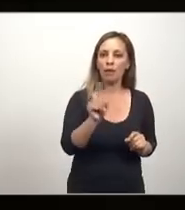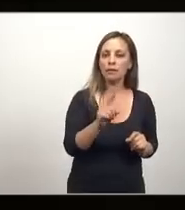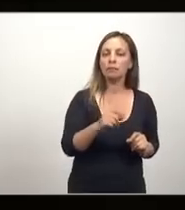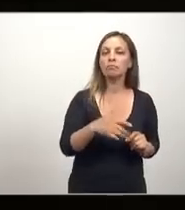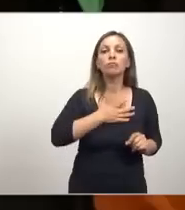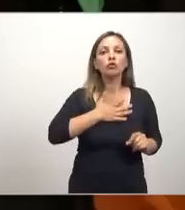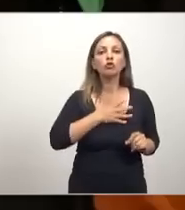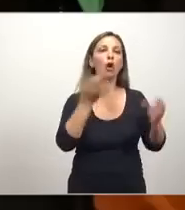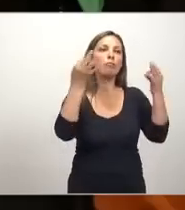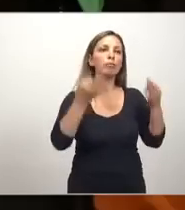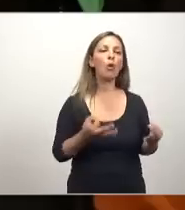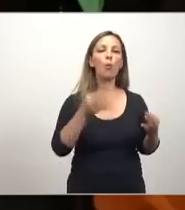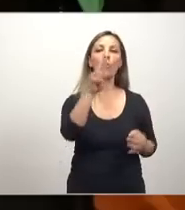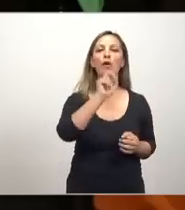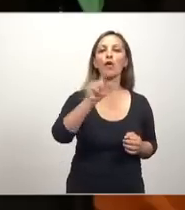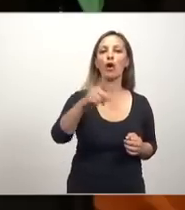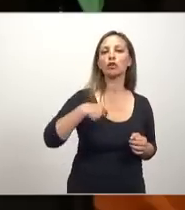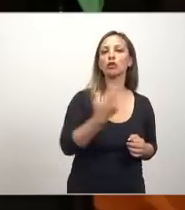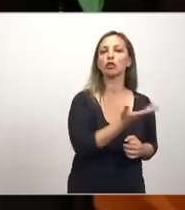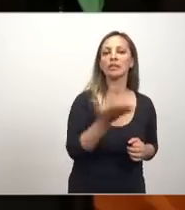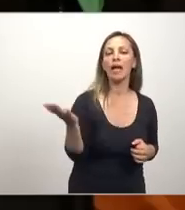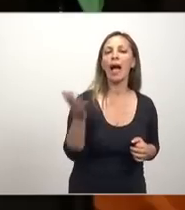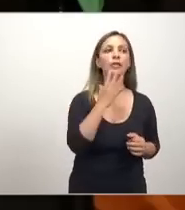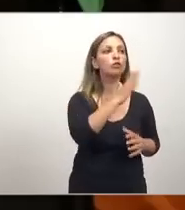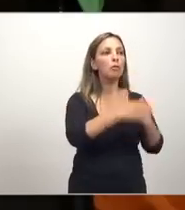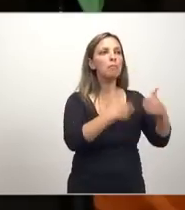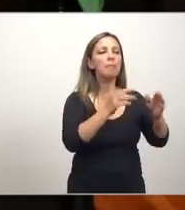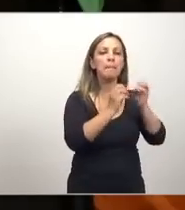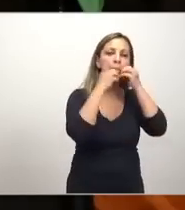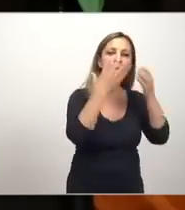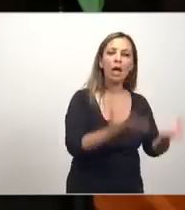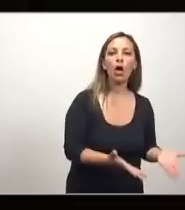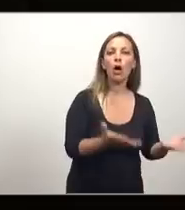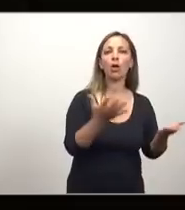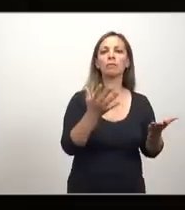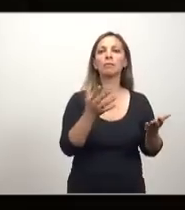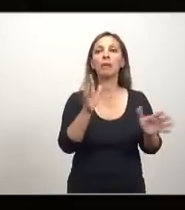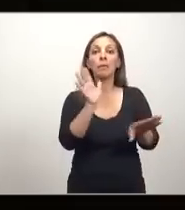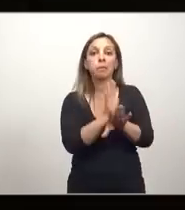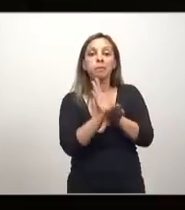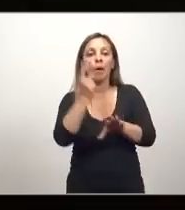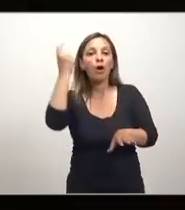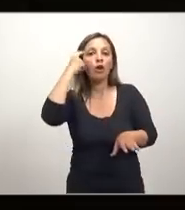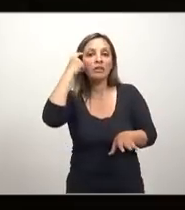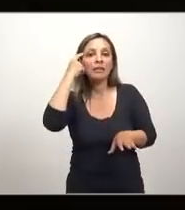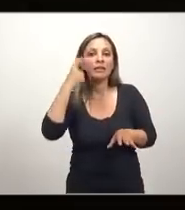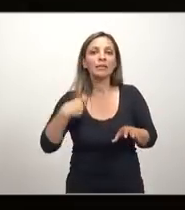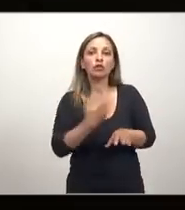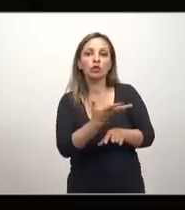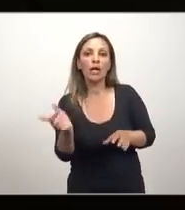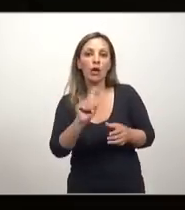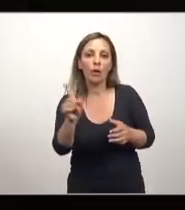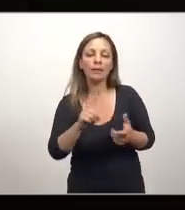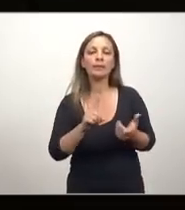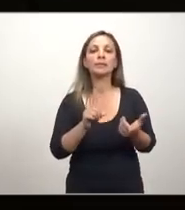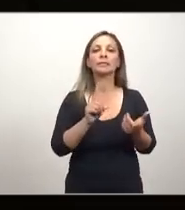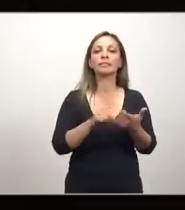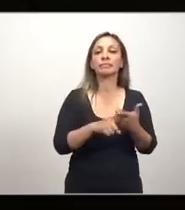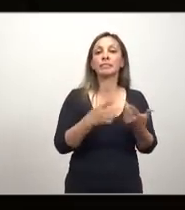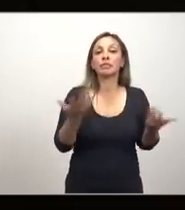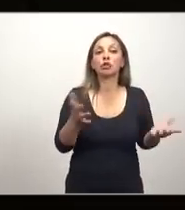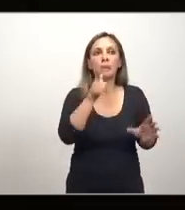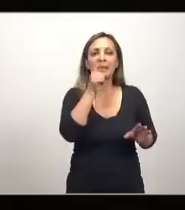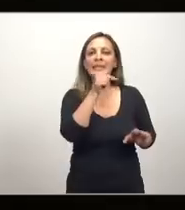cumplir mi rol social y lograr el mejor Estado social, no tengo conciencia social, no tengo lógica colectiva, no tengo intención. Y esto es muy grave,